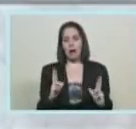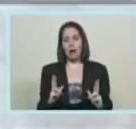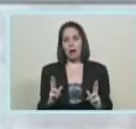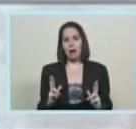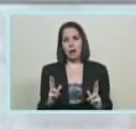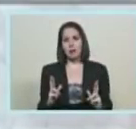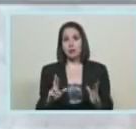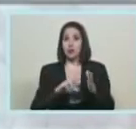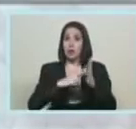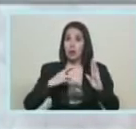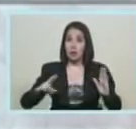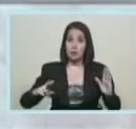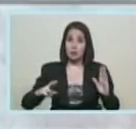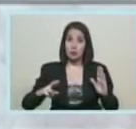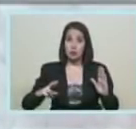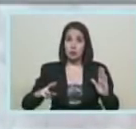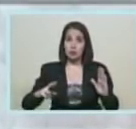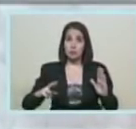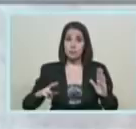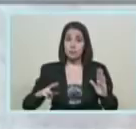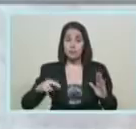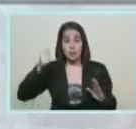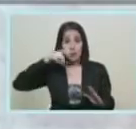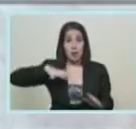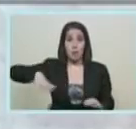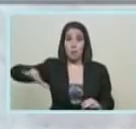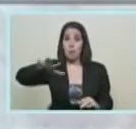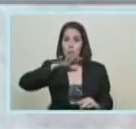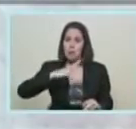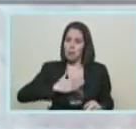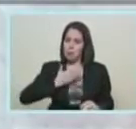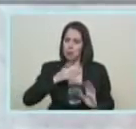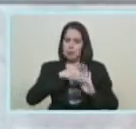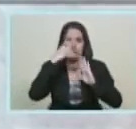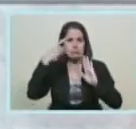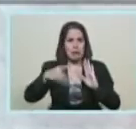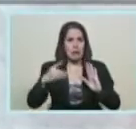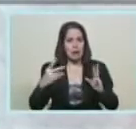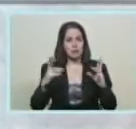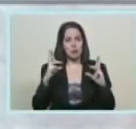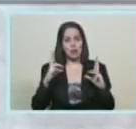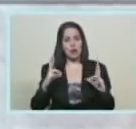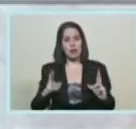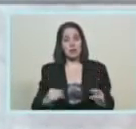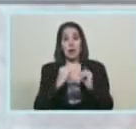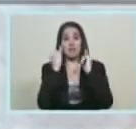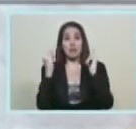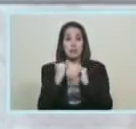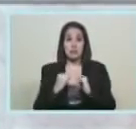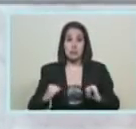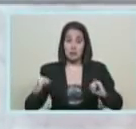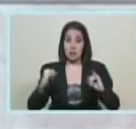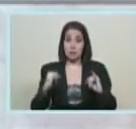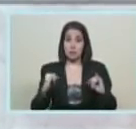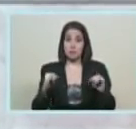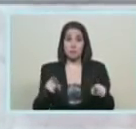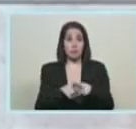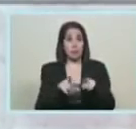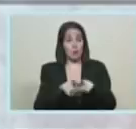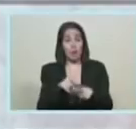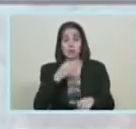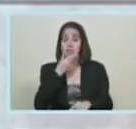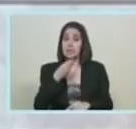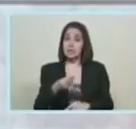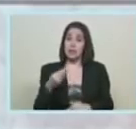de recreación, el pueblo ejerza su derecho al descanso, a la felicidad. Así como lo hicimos en